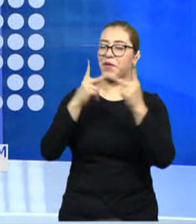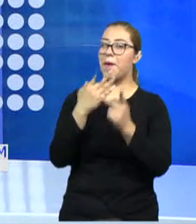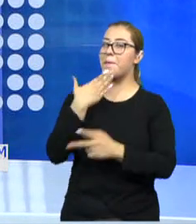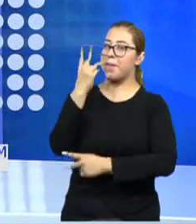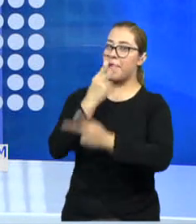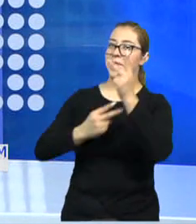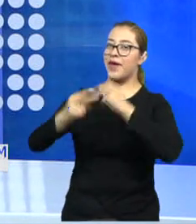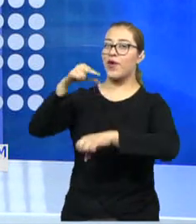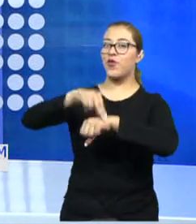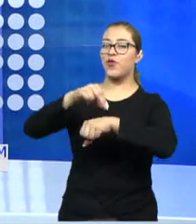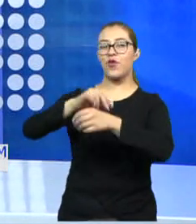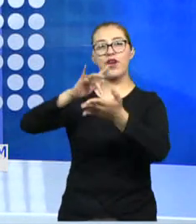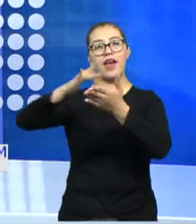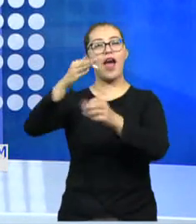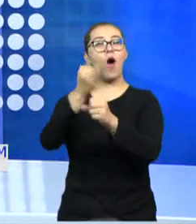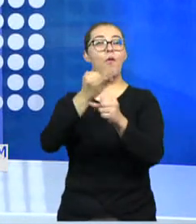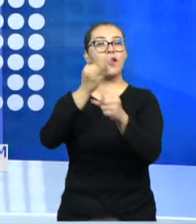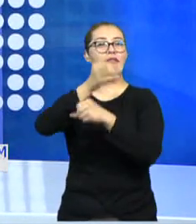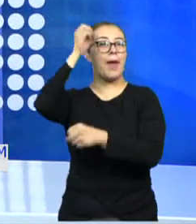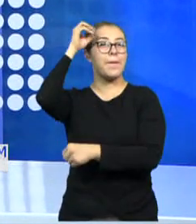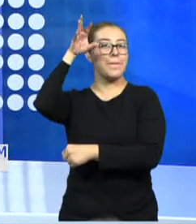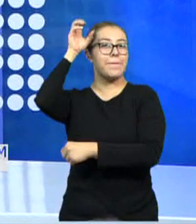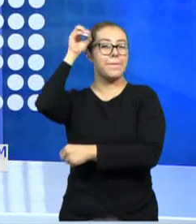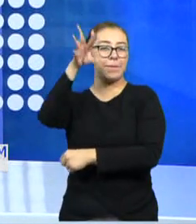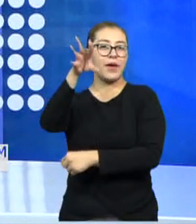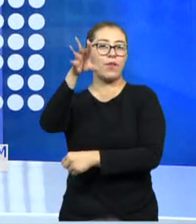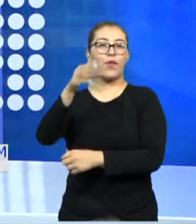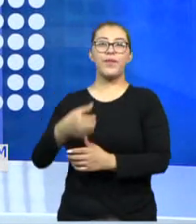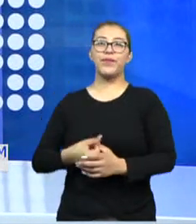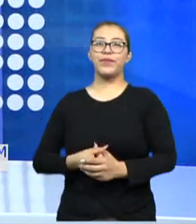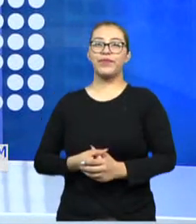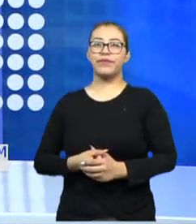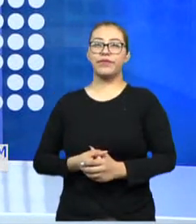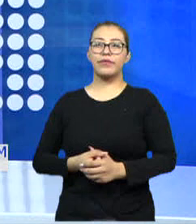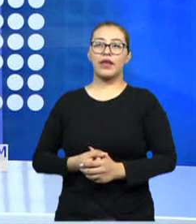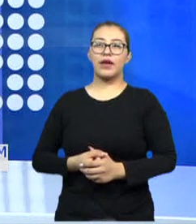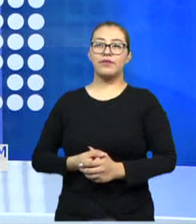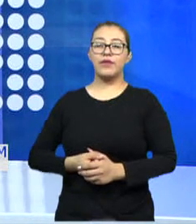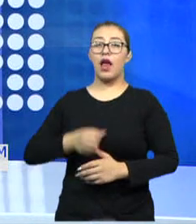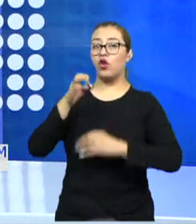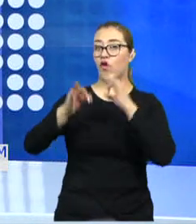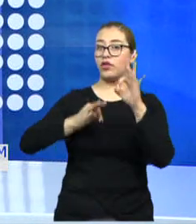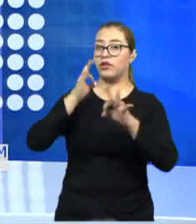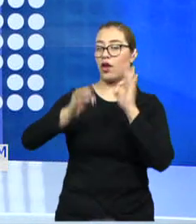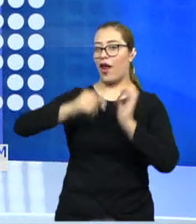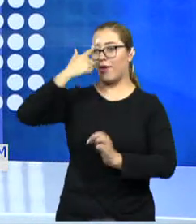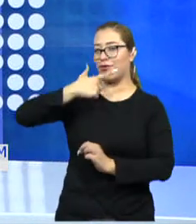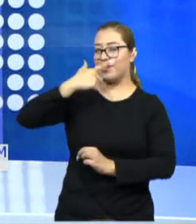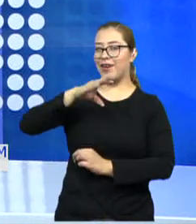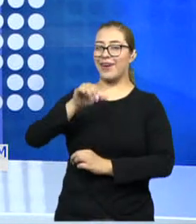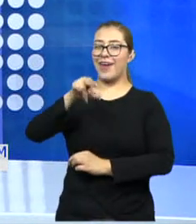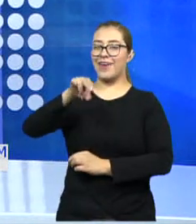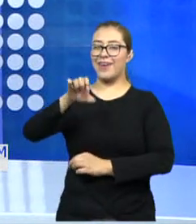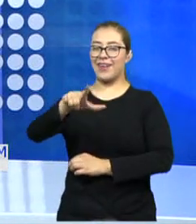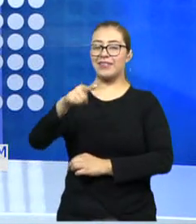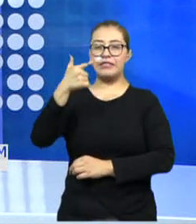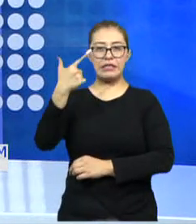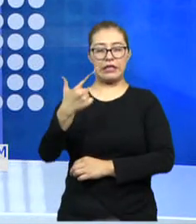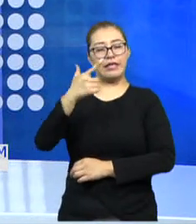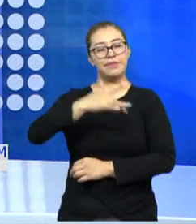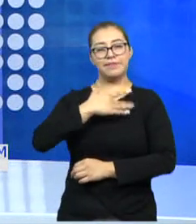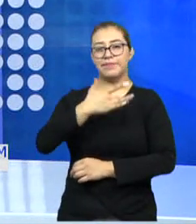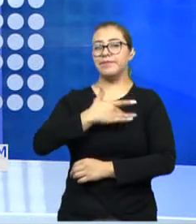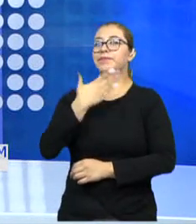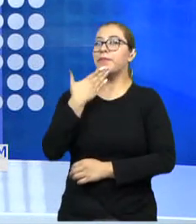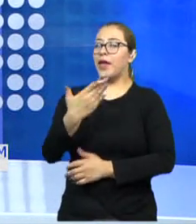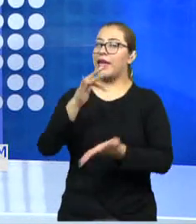Bienvenido, doctor, gracias. Estamos ya al aire en la emisión estelar de Noticieros Canal 7, recibiéndote con el gusto de siempre. Muchas